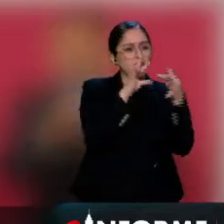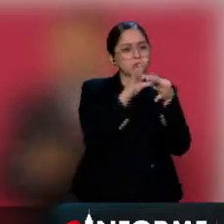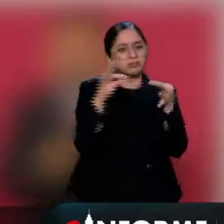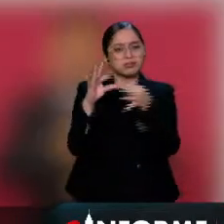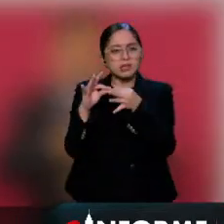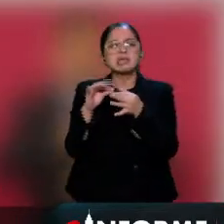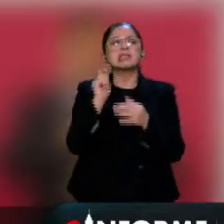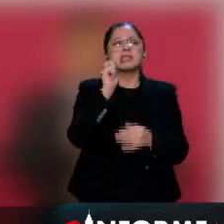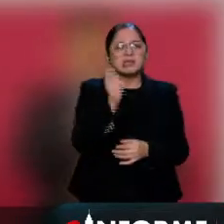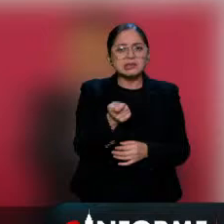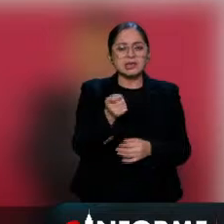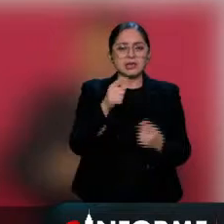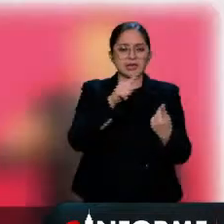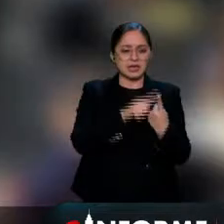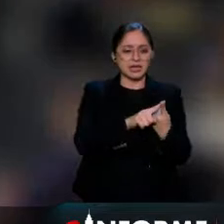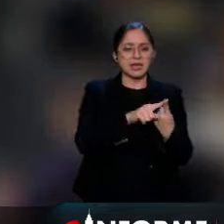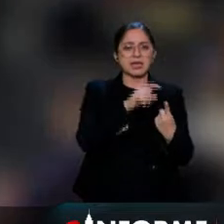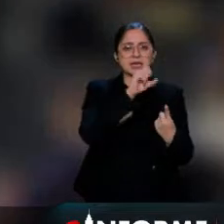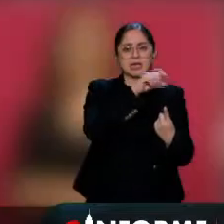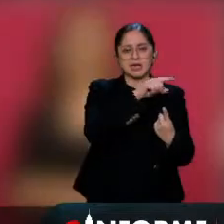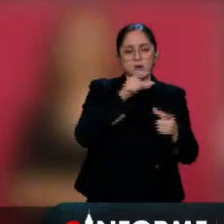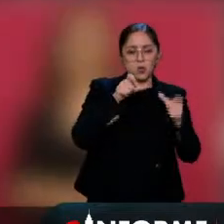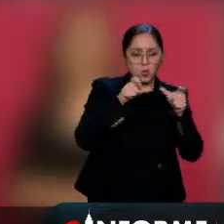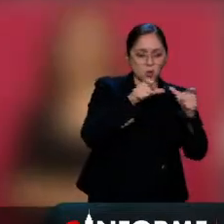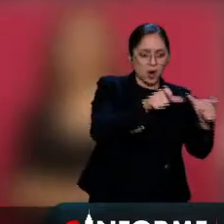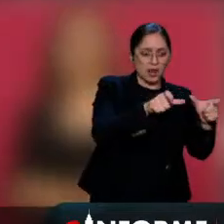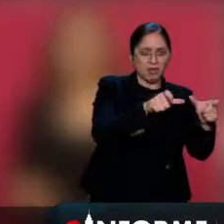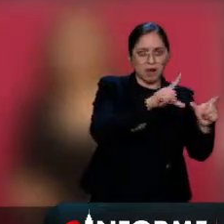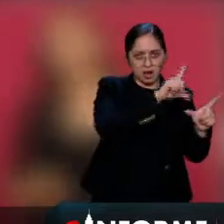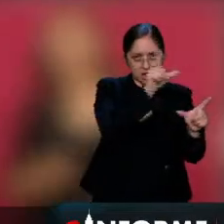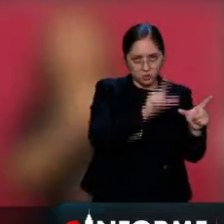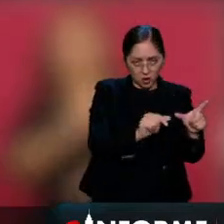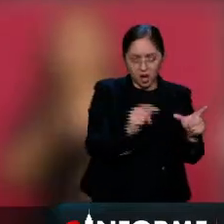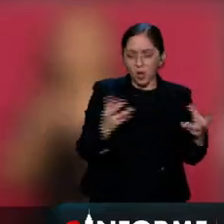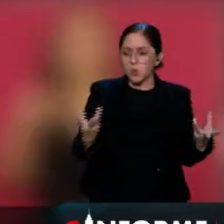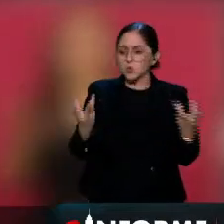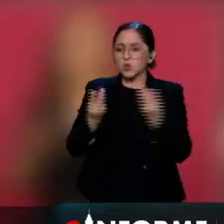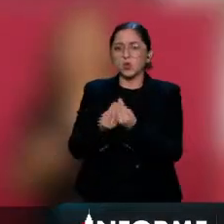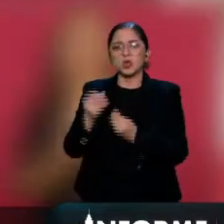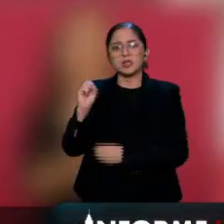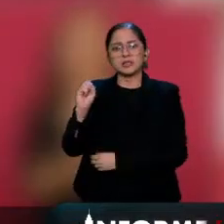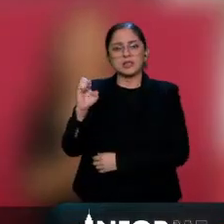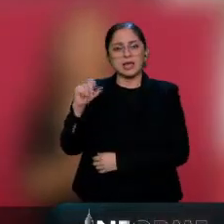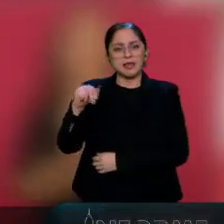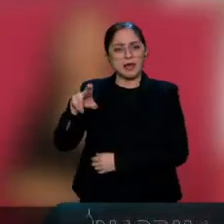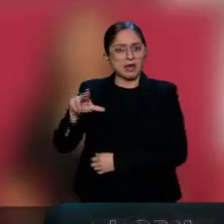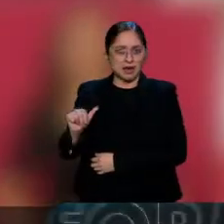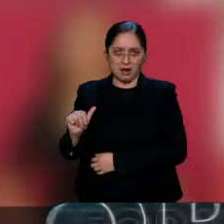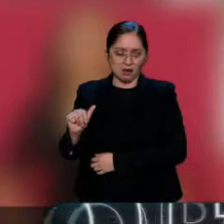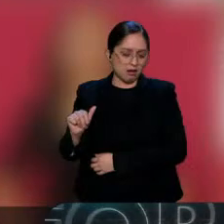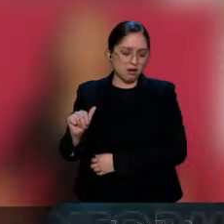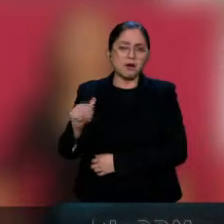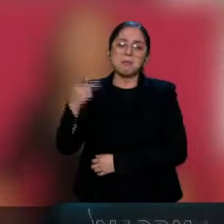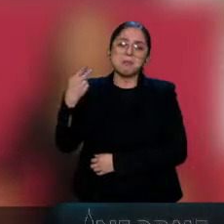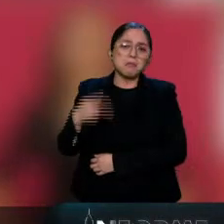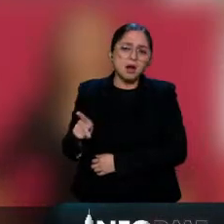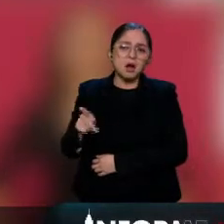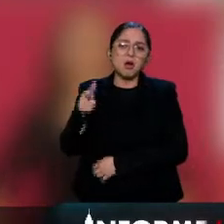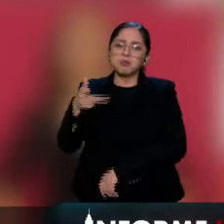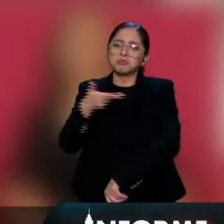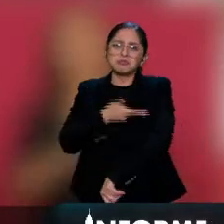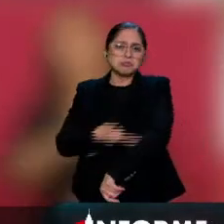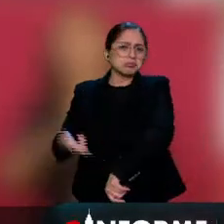Nacional dependa de la Secretaría de Defensa, dependientemente de lo que resulte sobre la